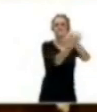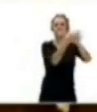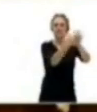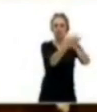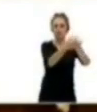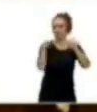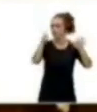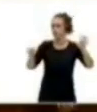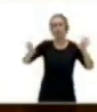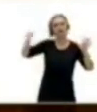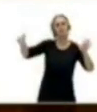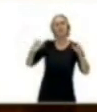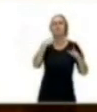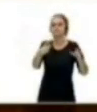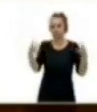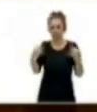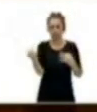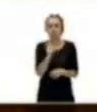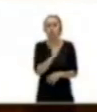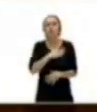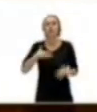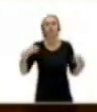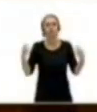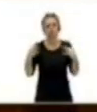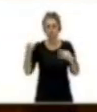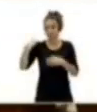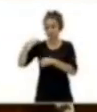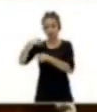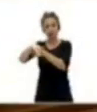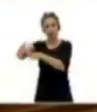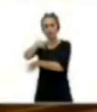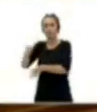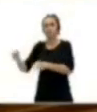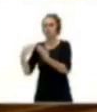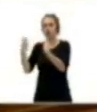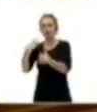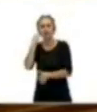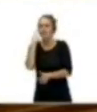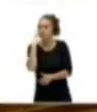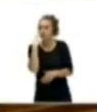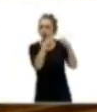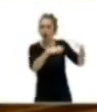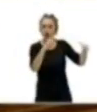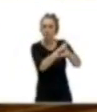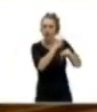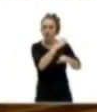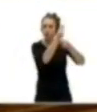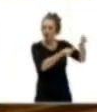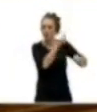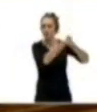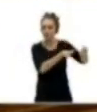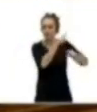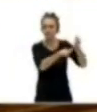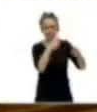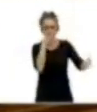señor Clavijo, lo que queremos es que en la calle se hable de lo que se hace en el Parlamento. Porque sea visible y se perciba